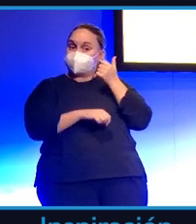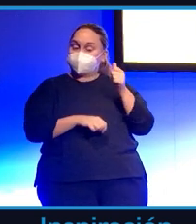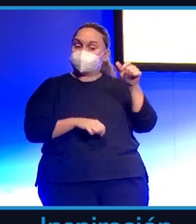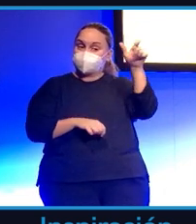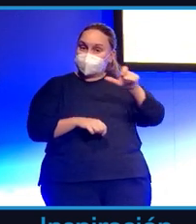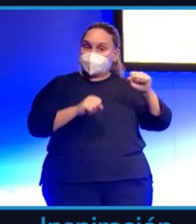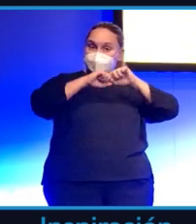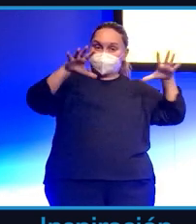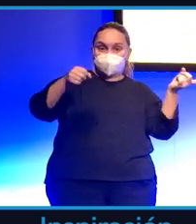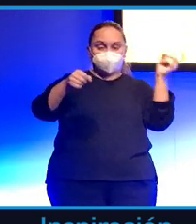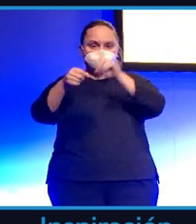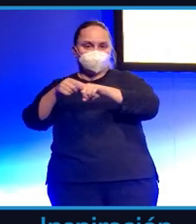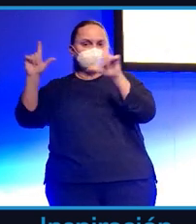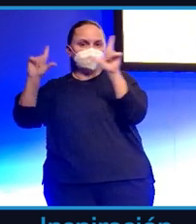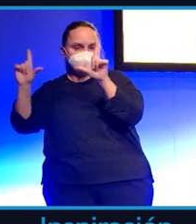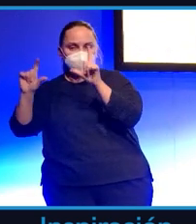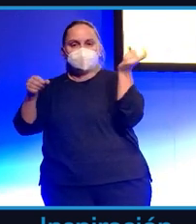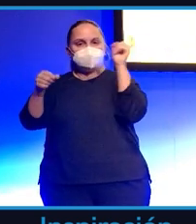medios de comunicación, que hay varios,